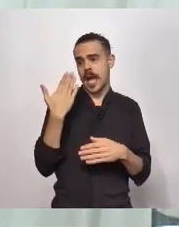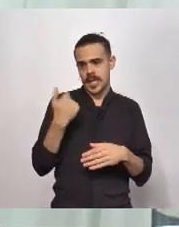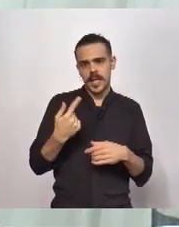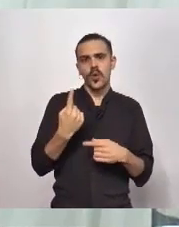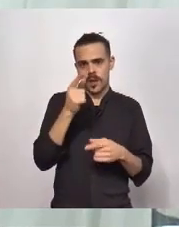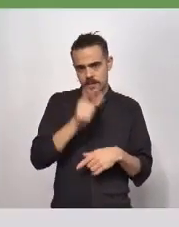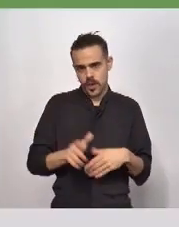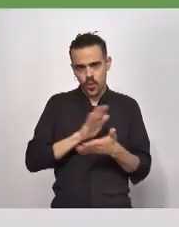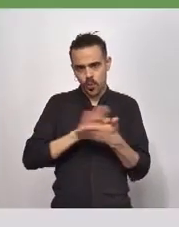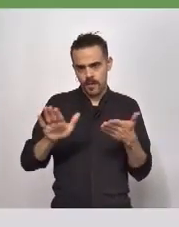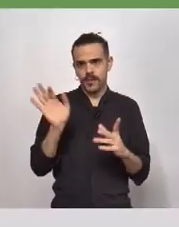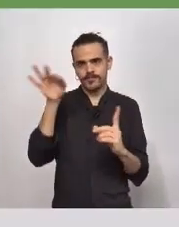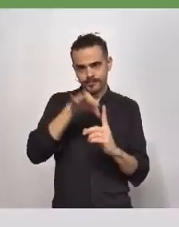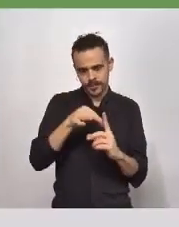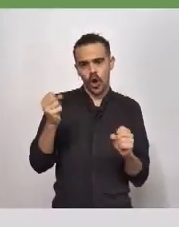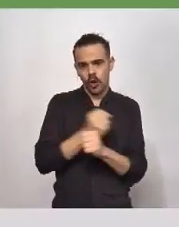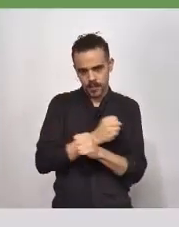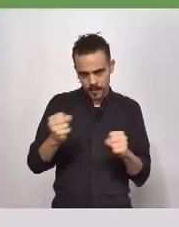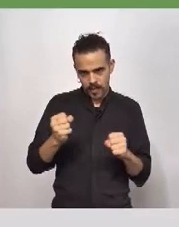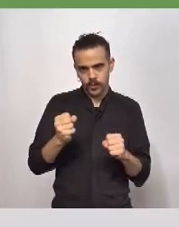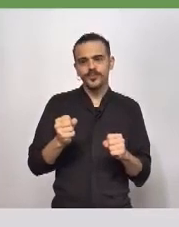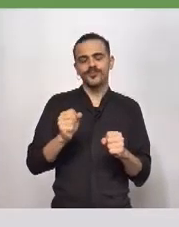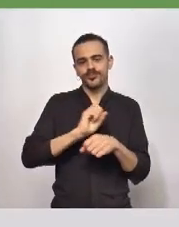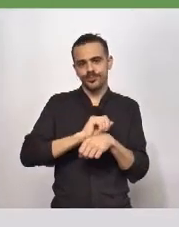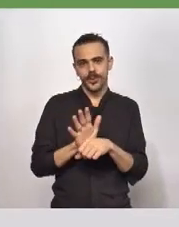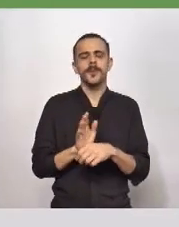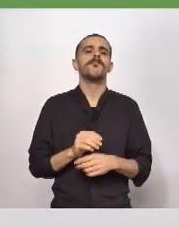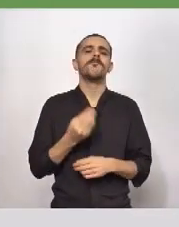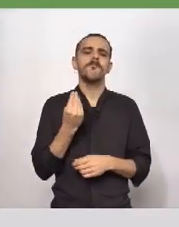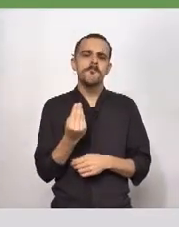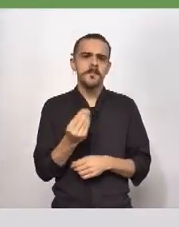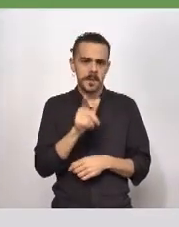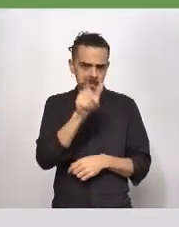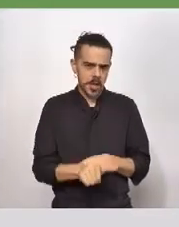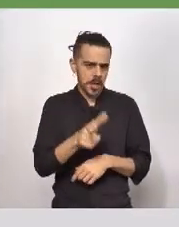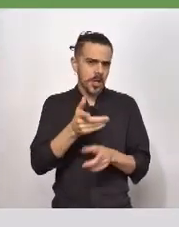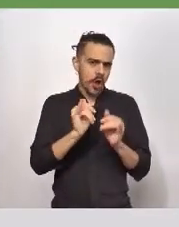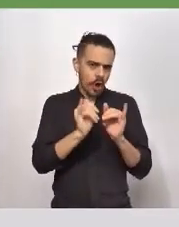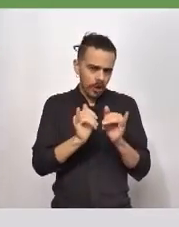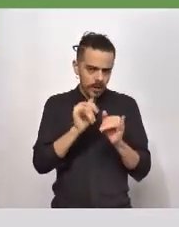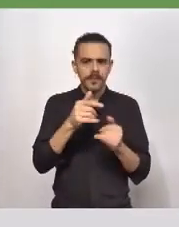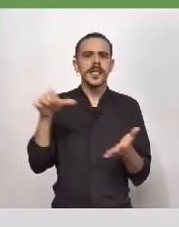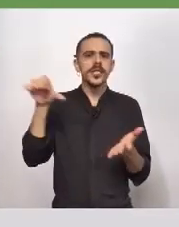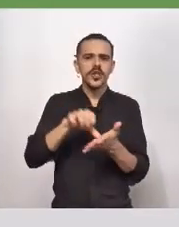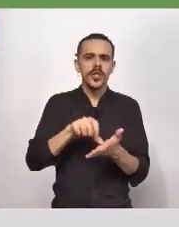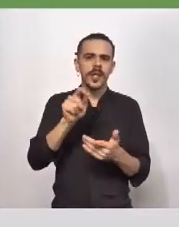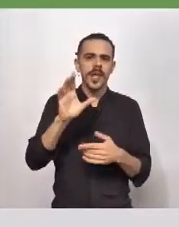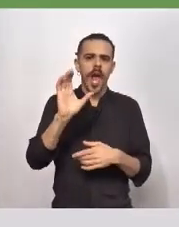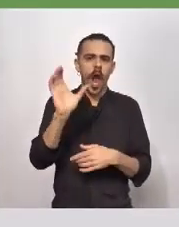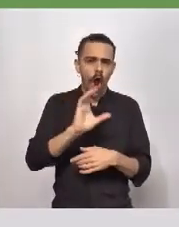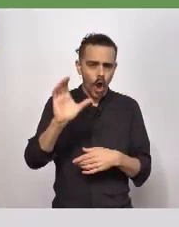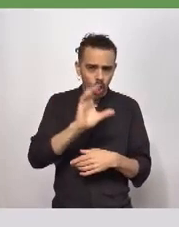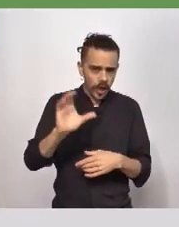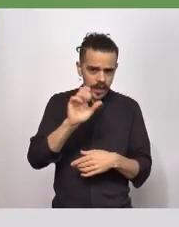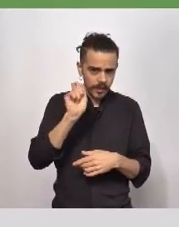confirmado. Corresponde a un adulto joven de la ciudad de Concordia que se encuentra en este